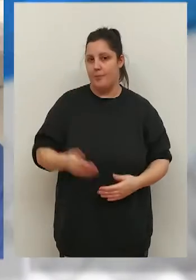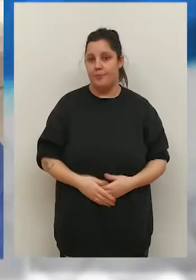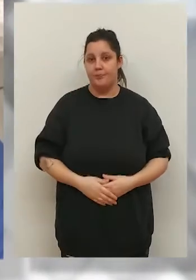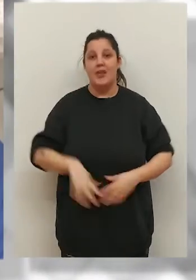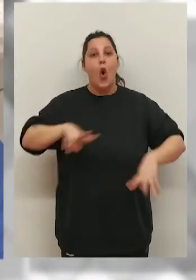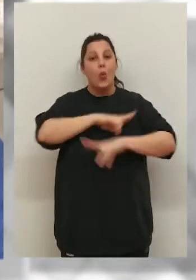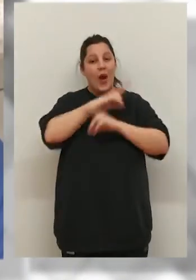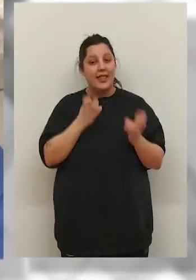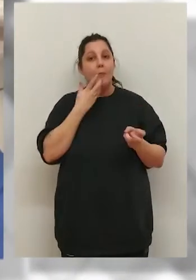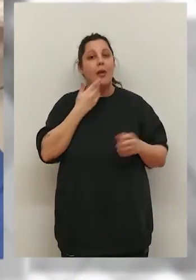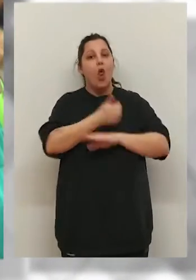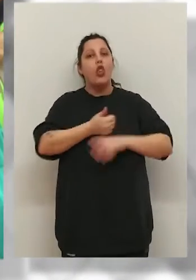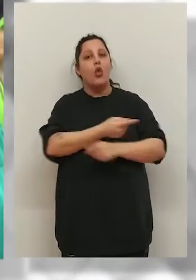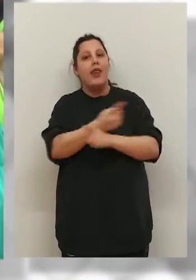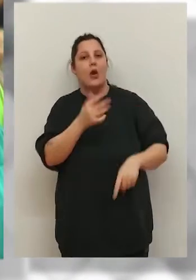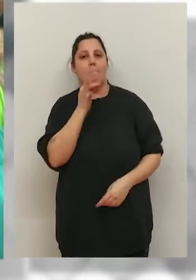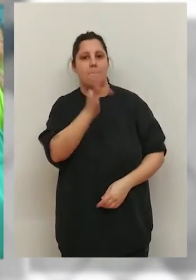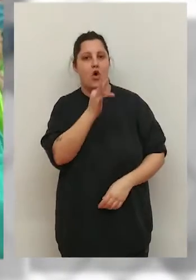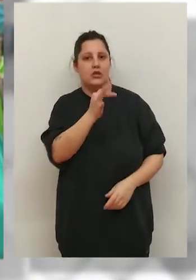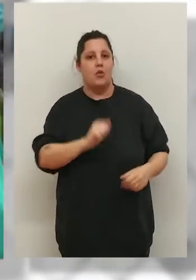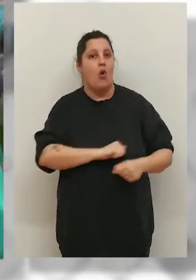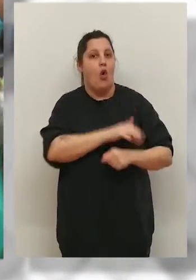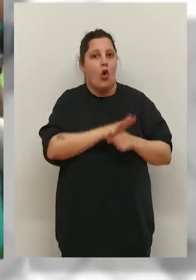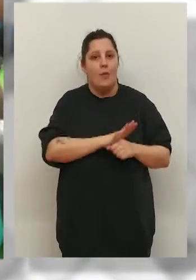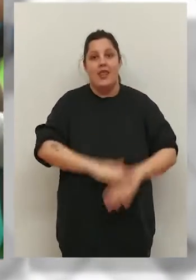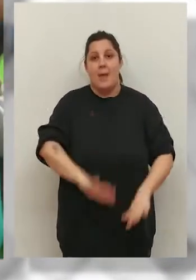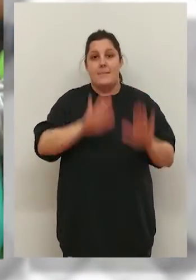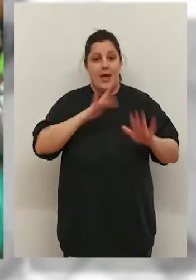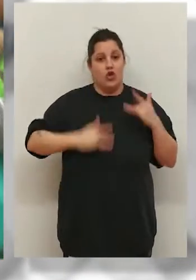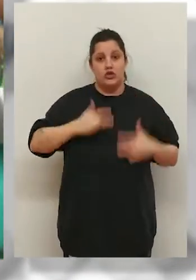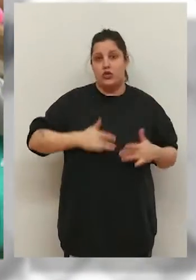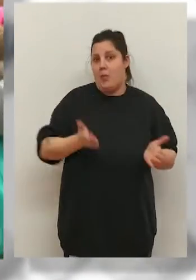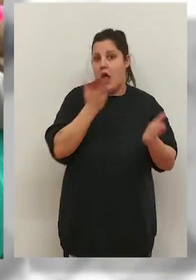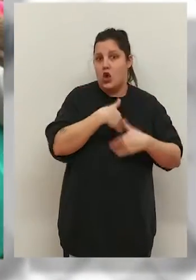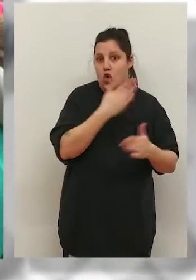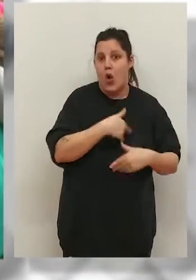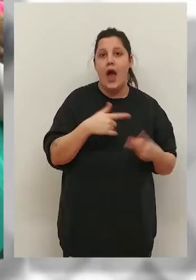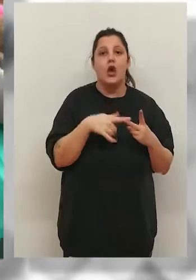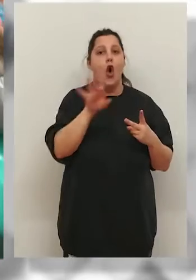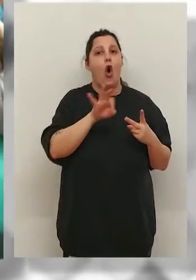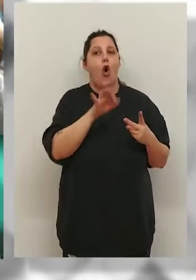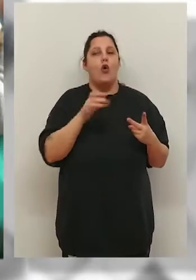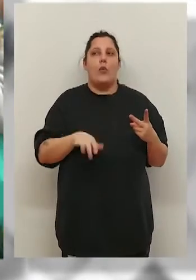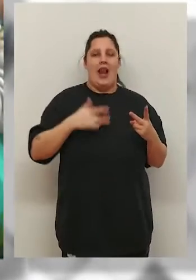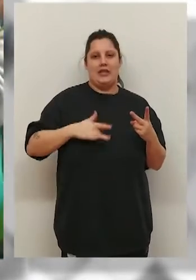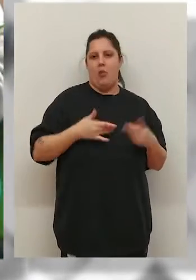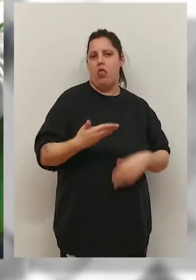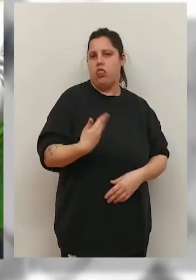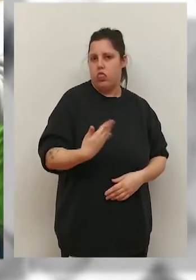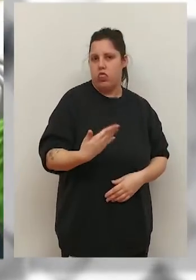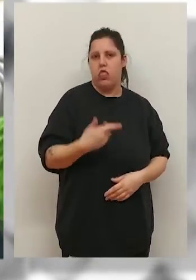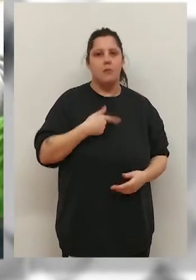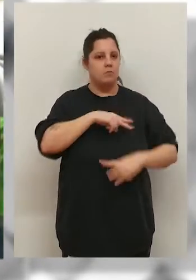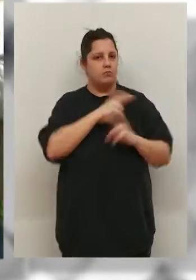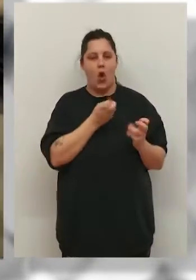eliminan las cuarentenas en los ciudadanos que sean positivos pero que sean asintomáticos o que cursen